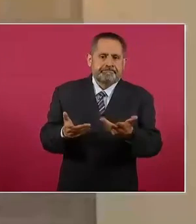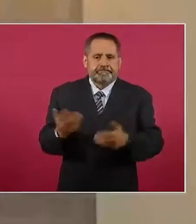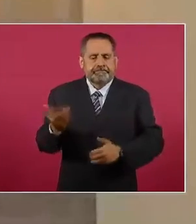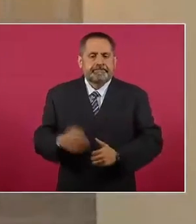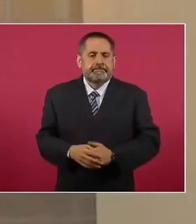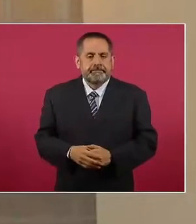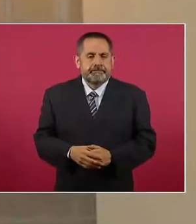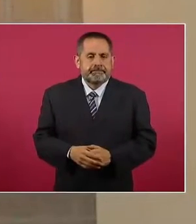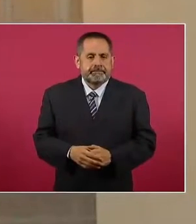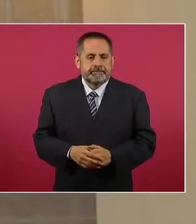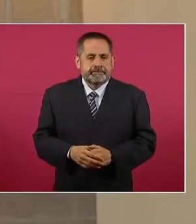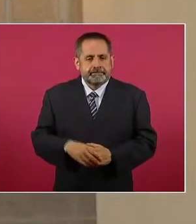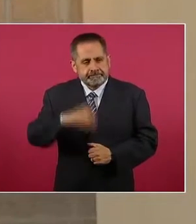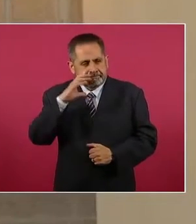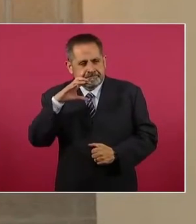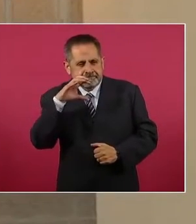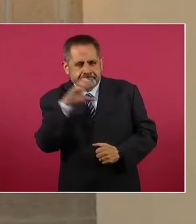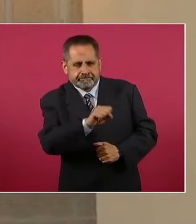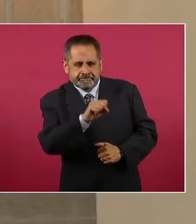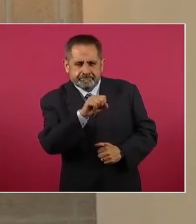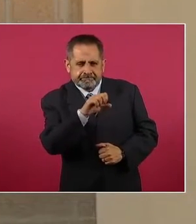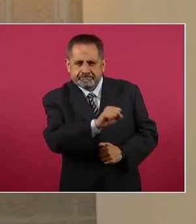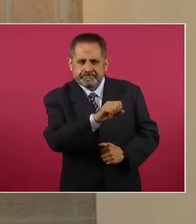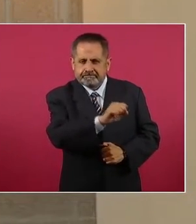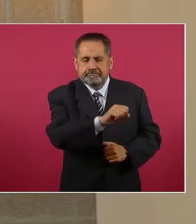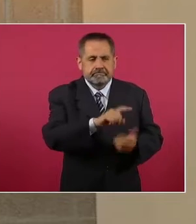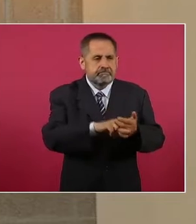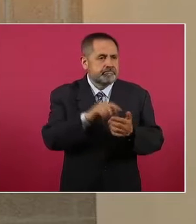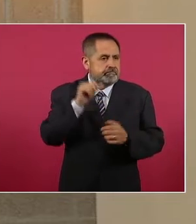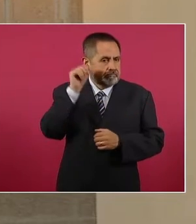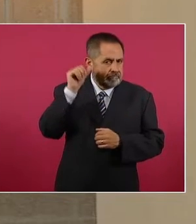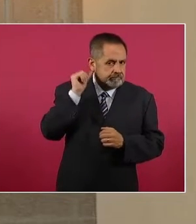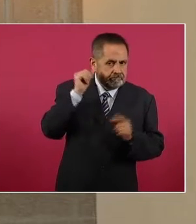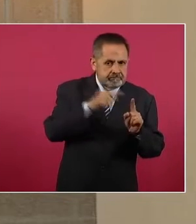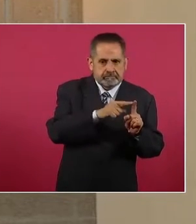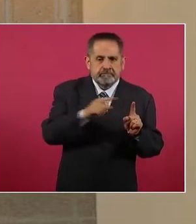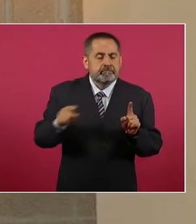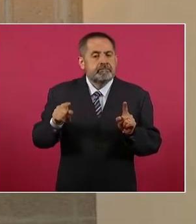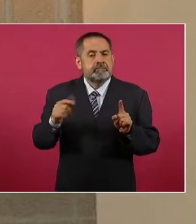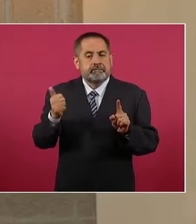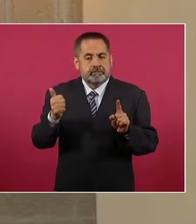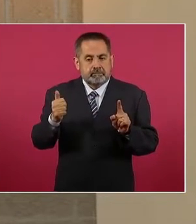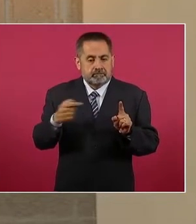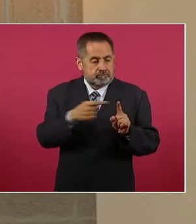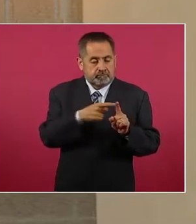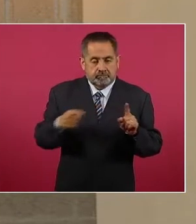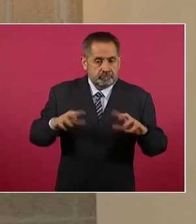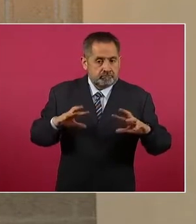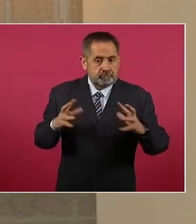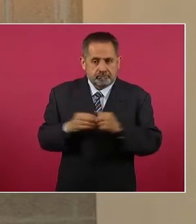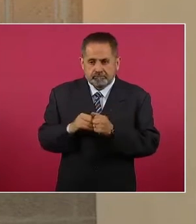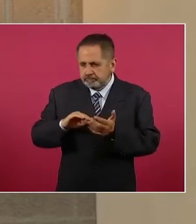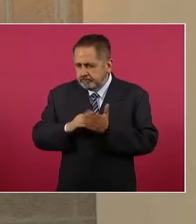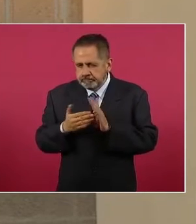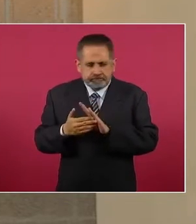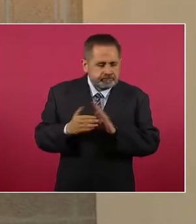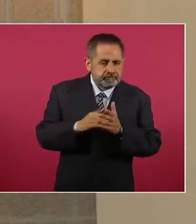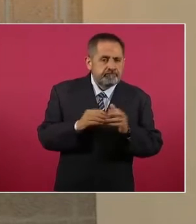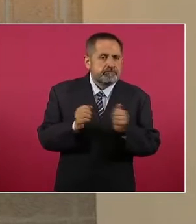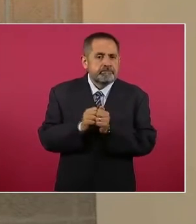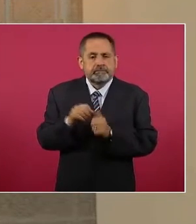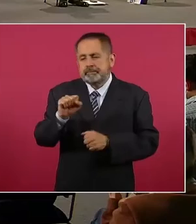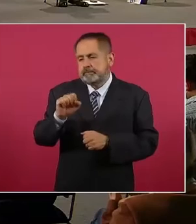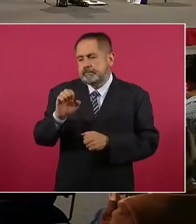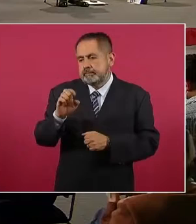Con estas detenciones, del mes de abril al primero de agosto, a partir del despliegue de Sedena y Guardia